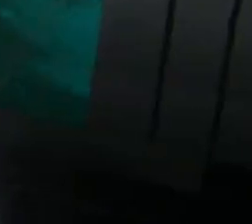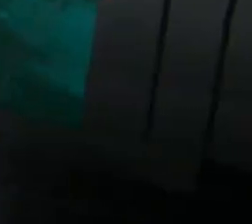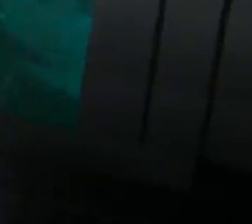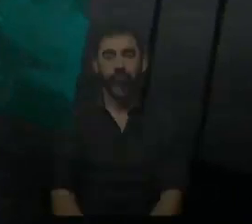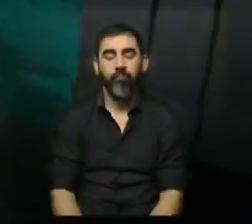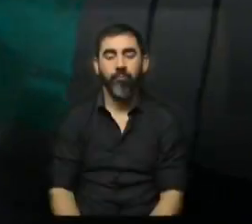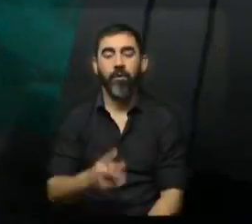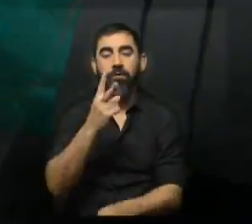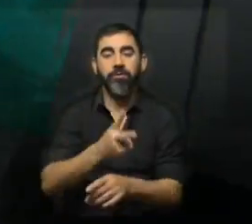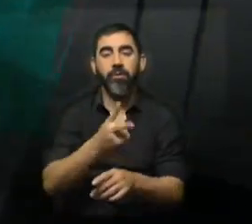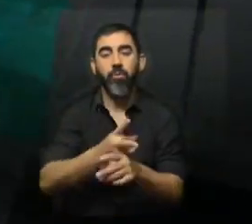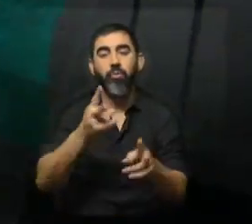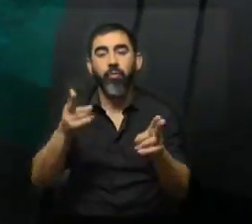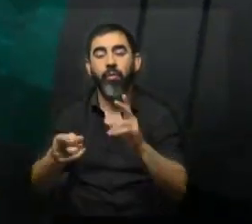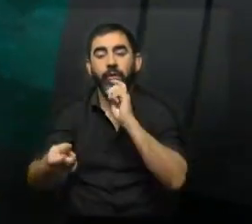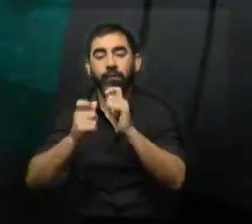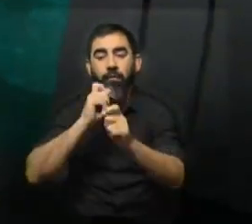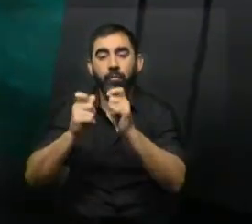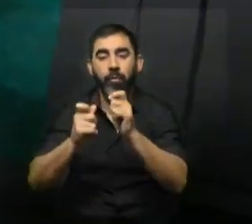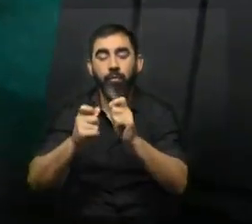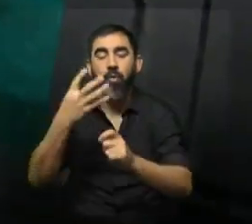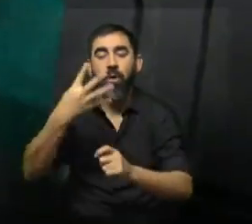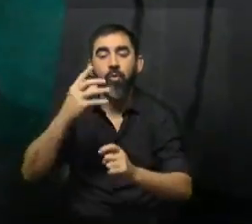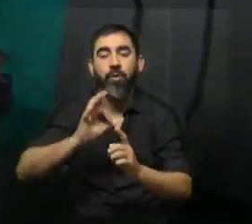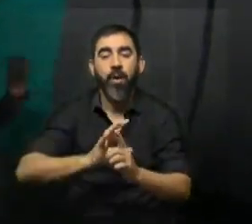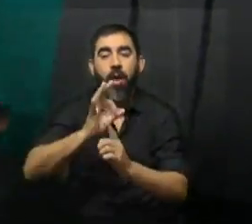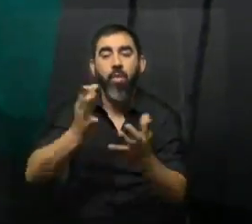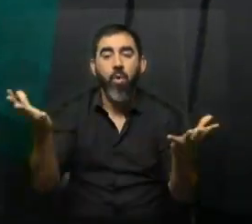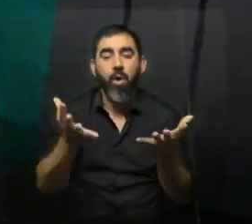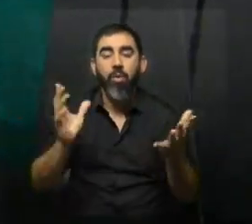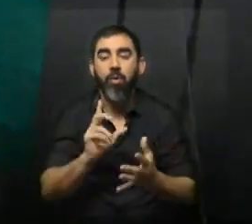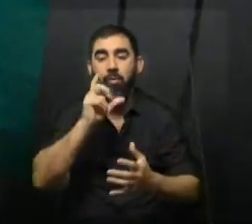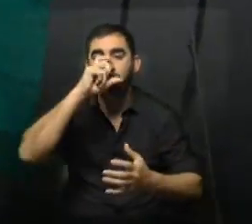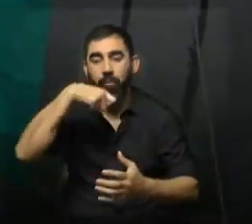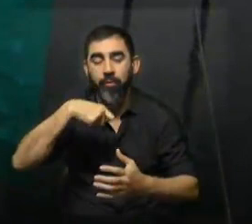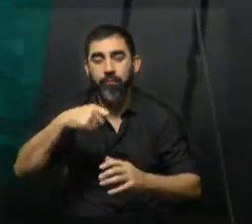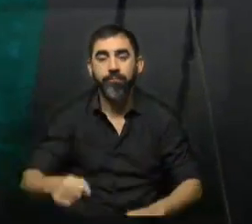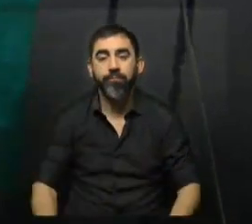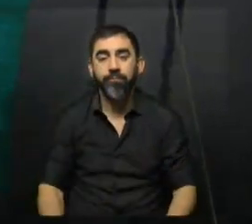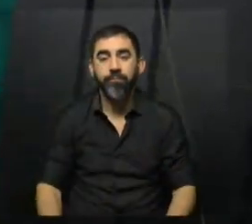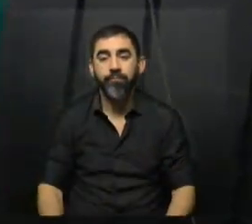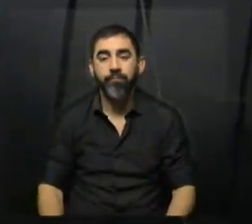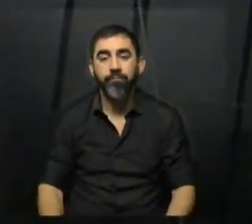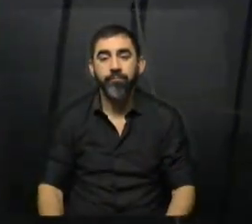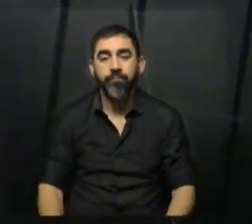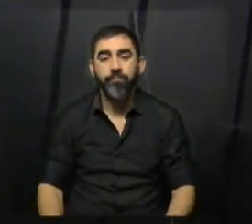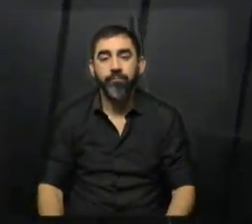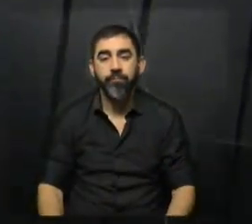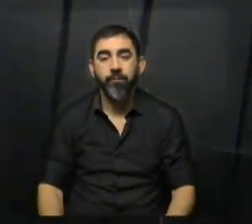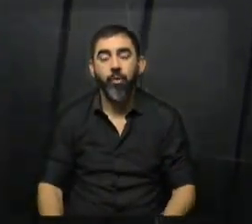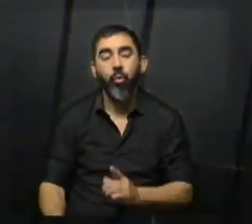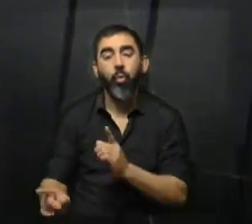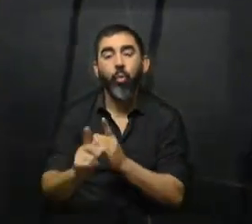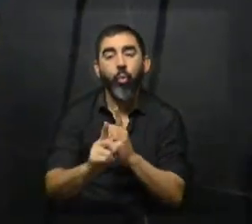Segundo bloque de MD Noticias. Tramo final, 14 grados la temperatura en Montevideo a esta hora. Y les contamos que aumentaron las